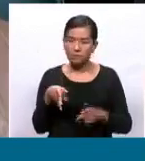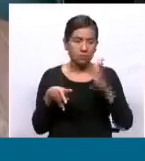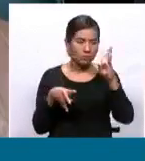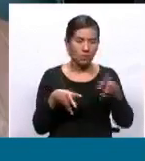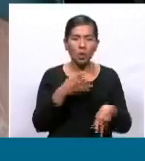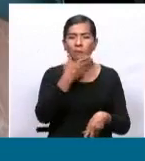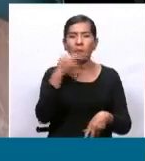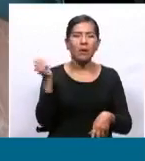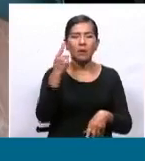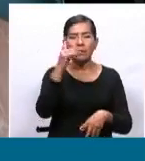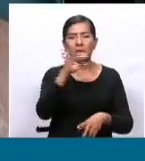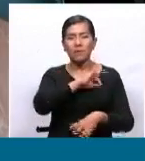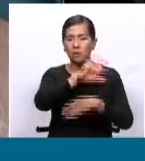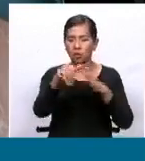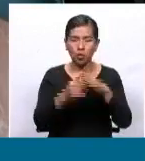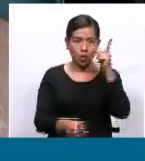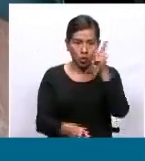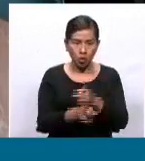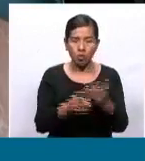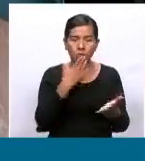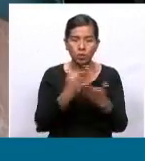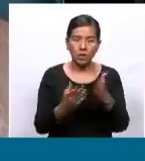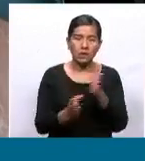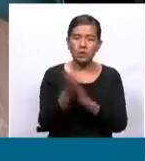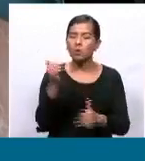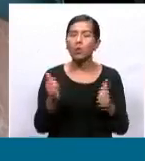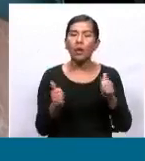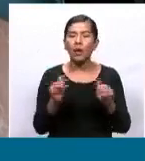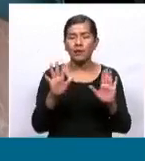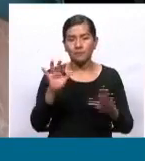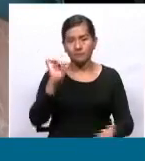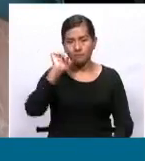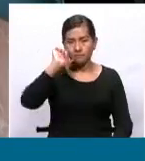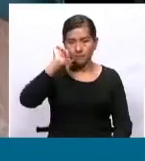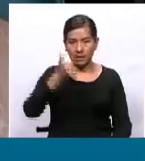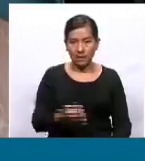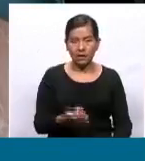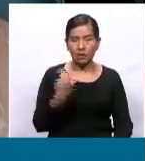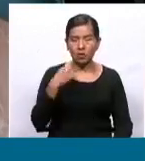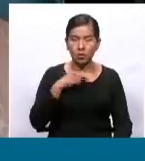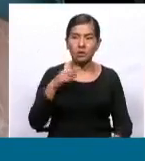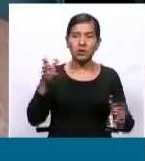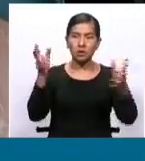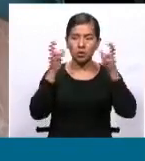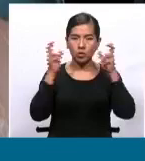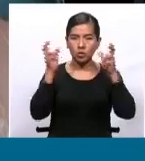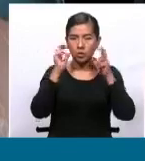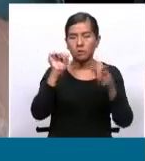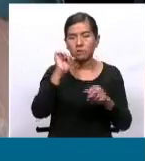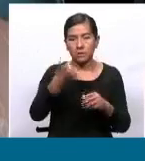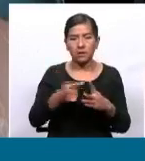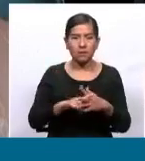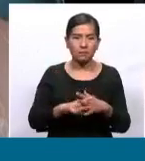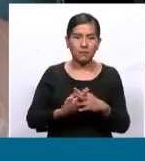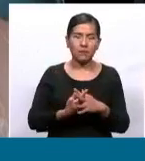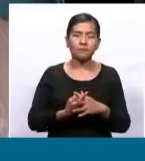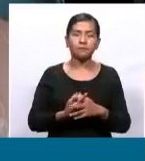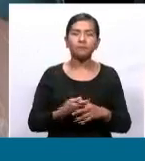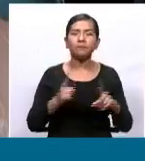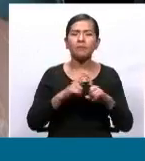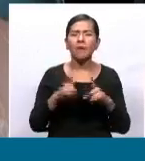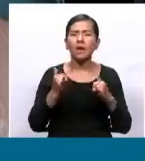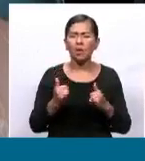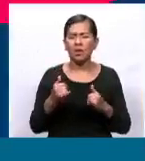país, por hacer un buen censo. Pero seguramente eso lo vamos a ver y lo vamos a escuchar a partir del día de mañana. Mi